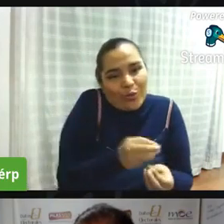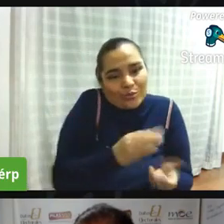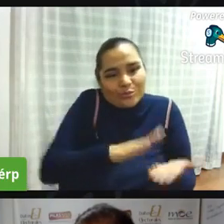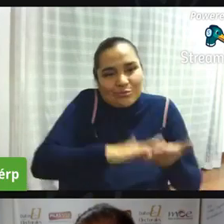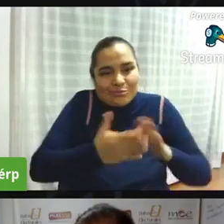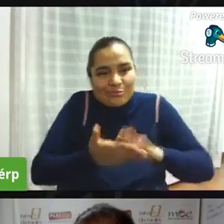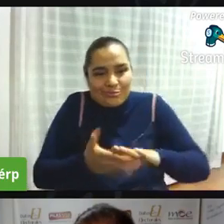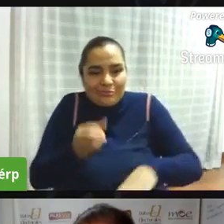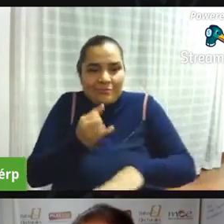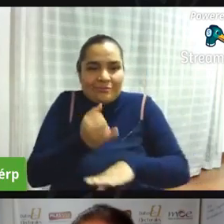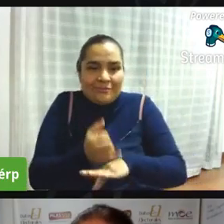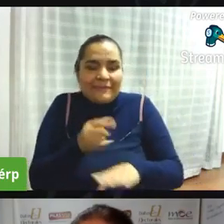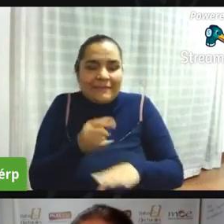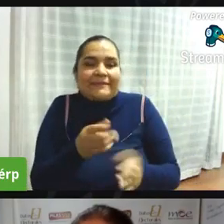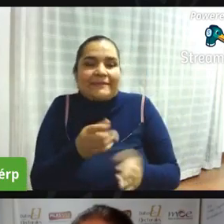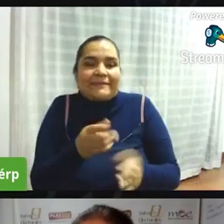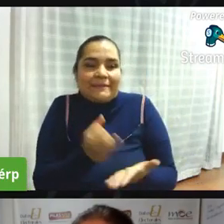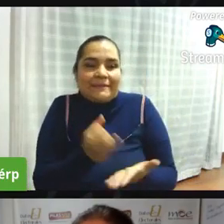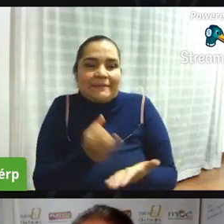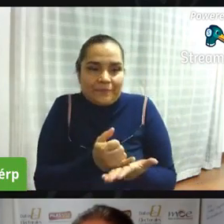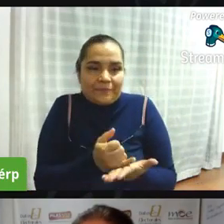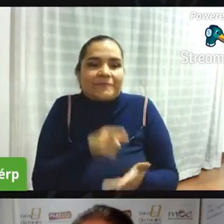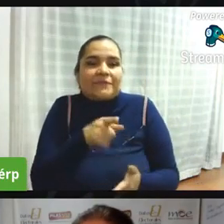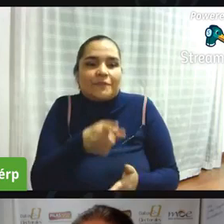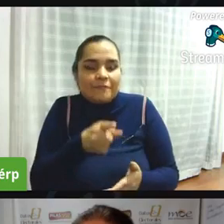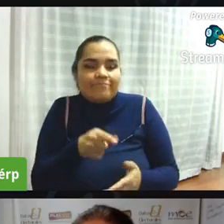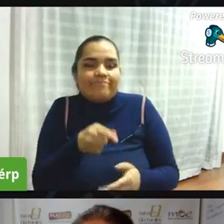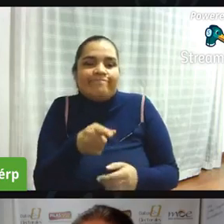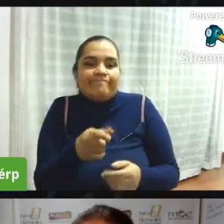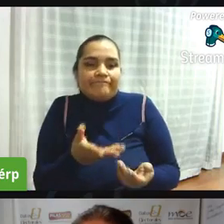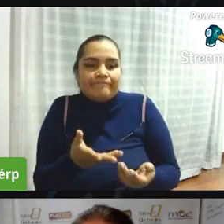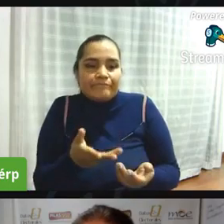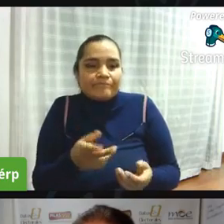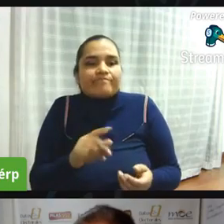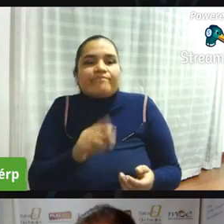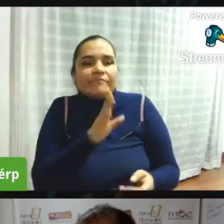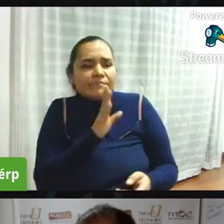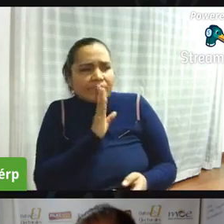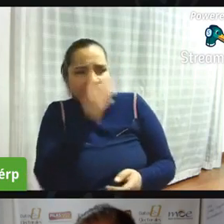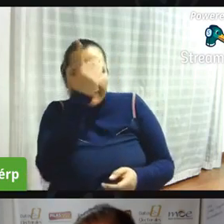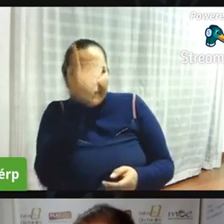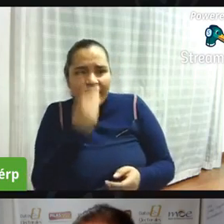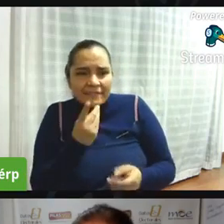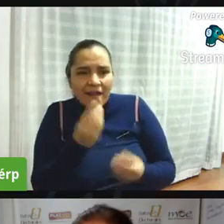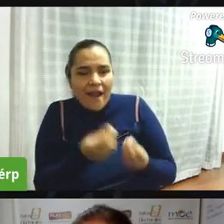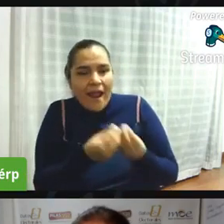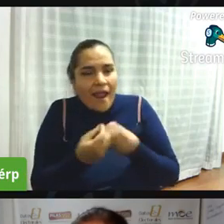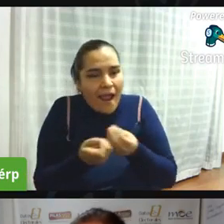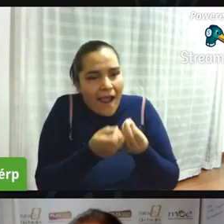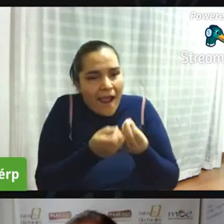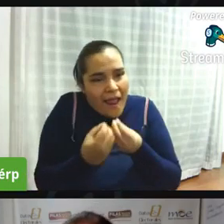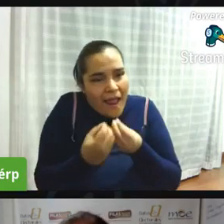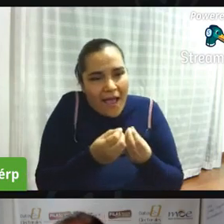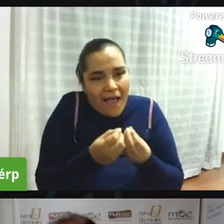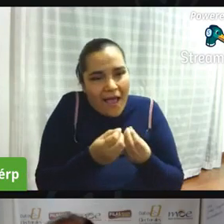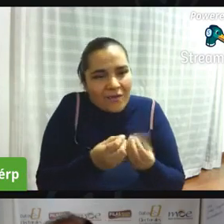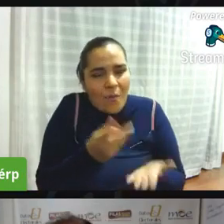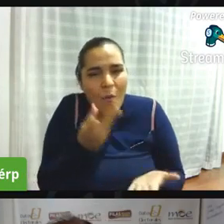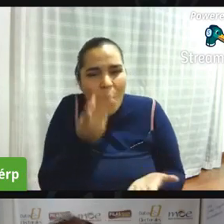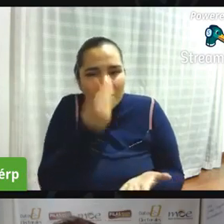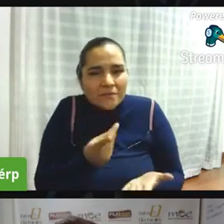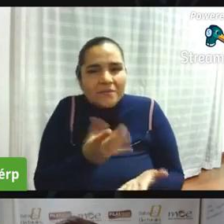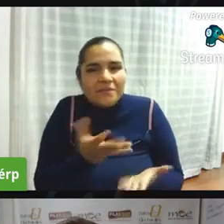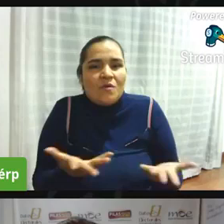competencia para decidir sobre lo que por ejemplo sobre cuáles deben ser los